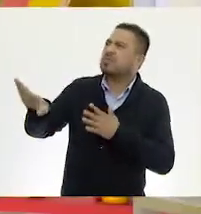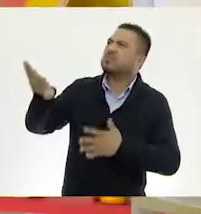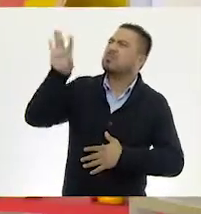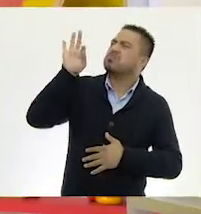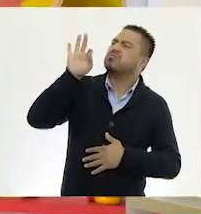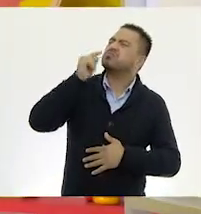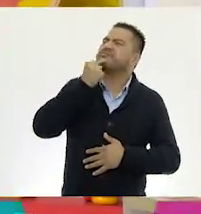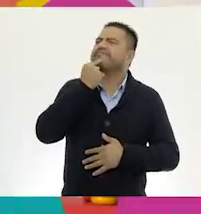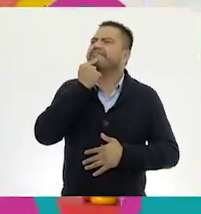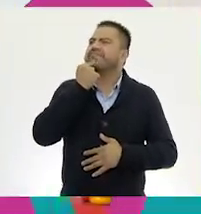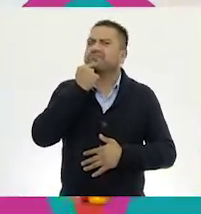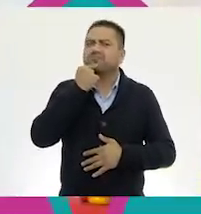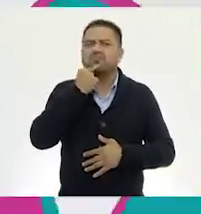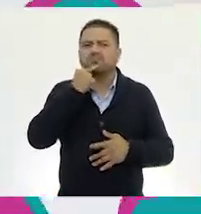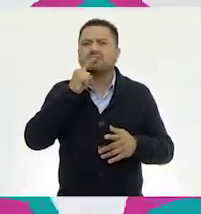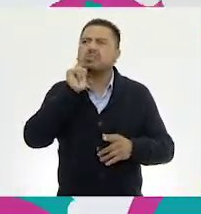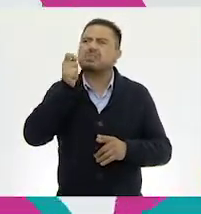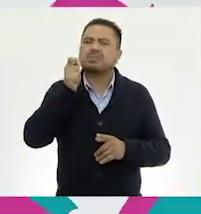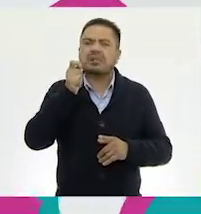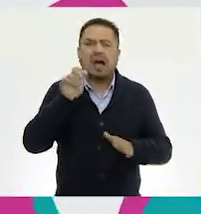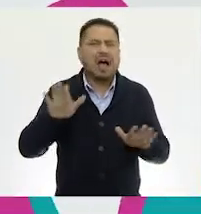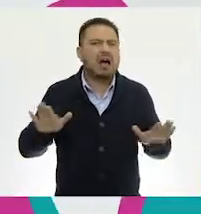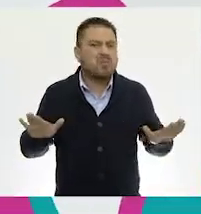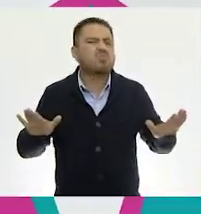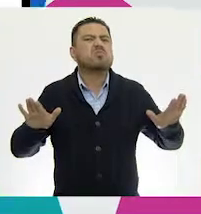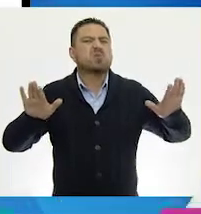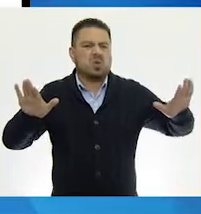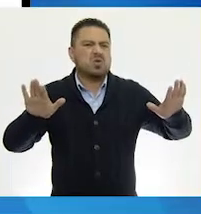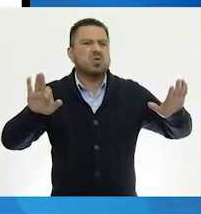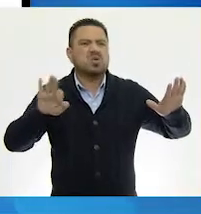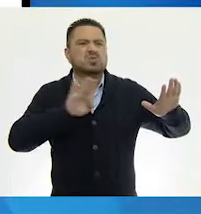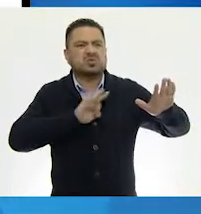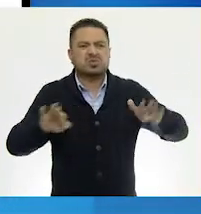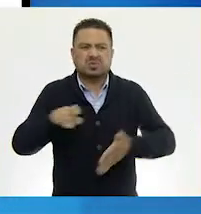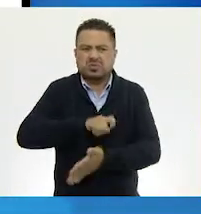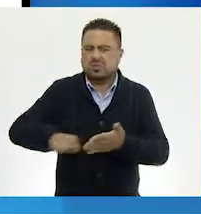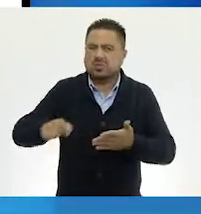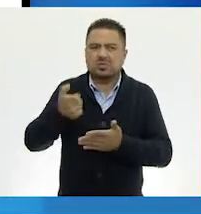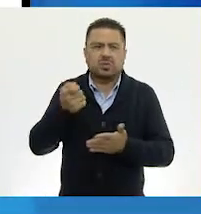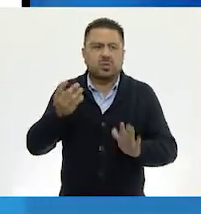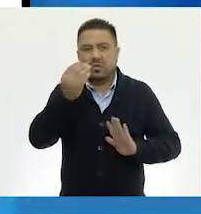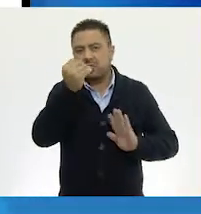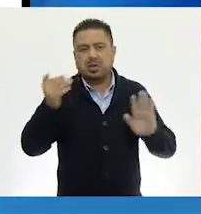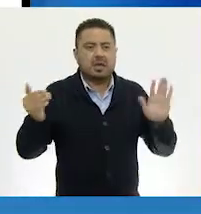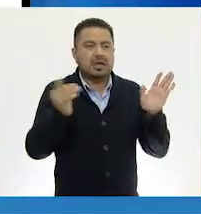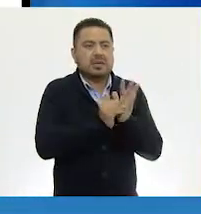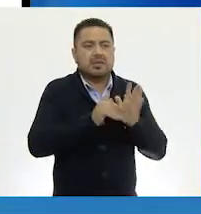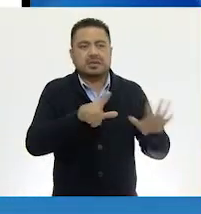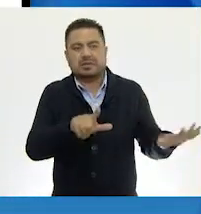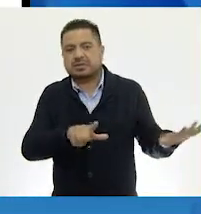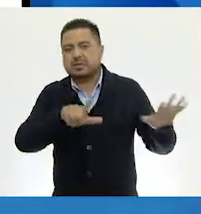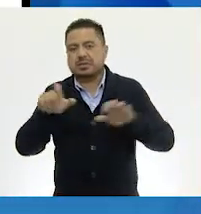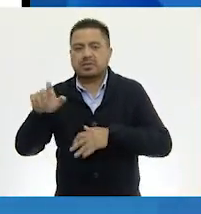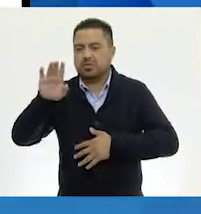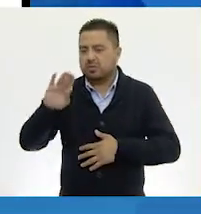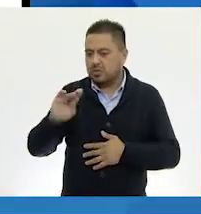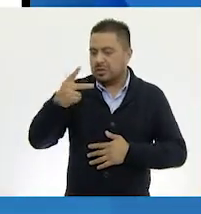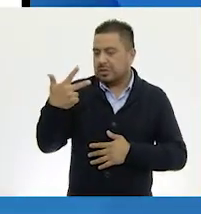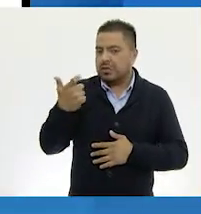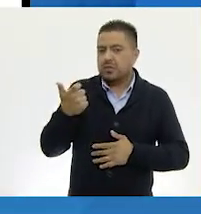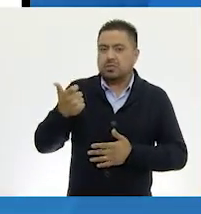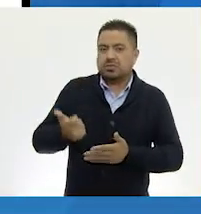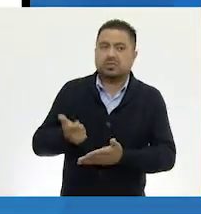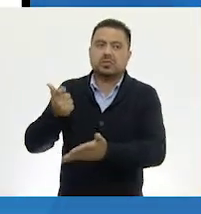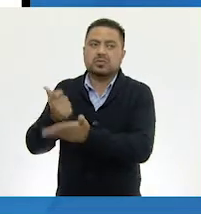lo más caro que tienes. El avión. El avión. El avión que cuesta nueve mil setecientos noventa y ocho.